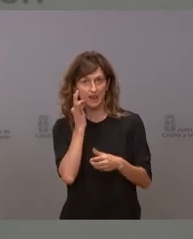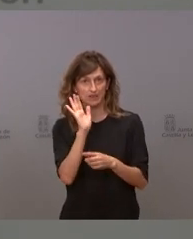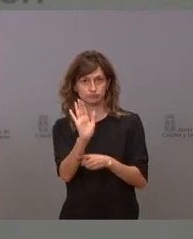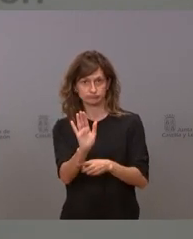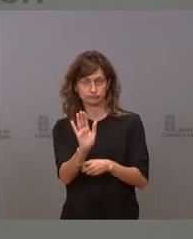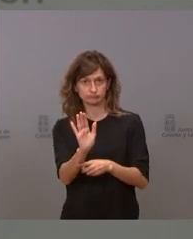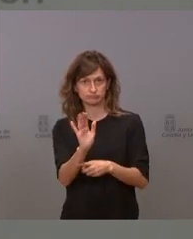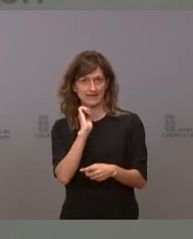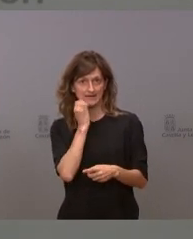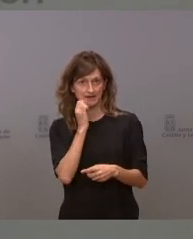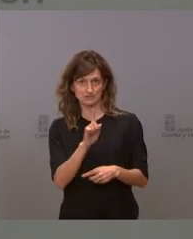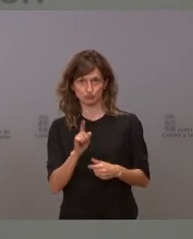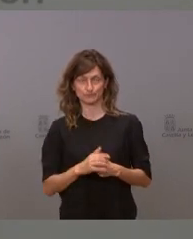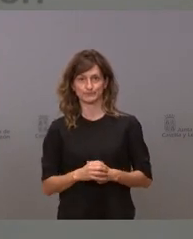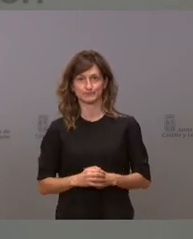quejas son números